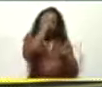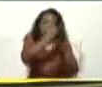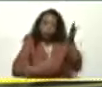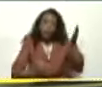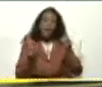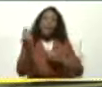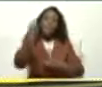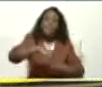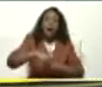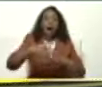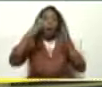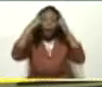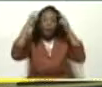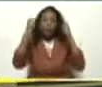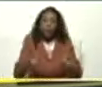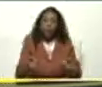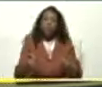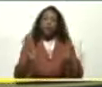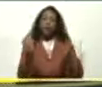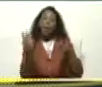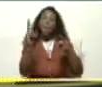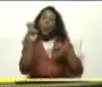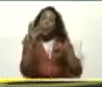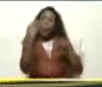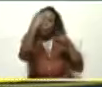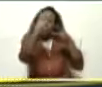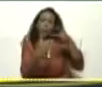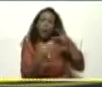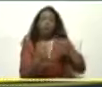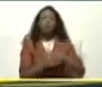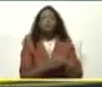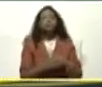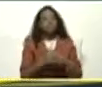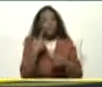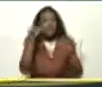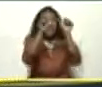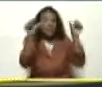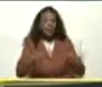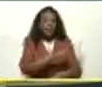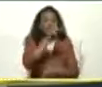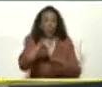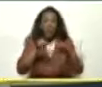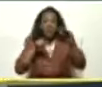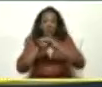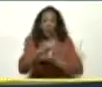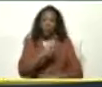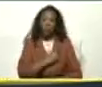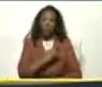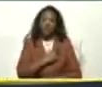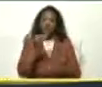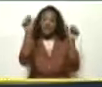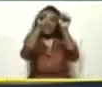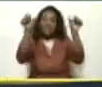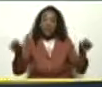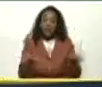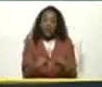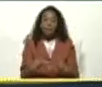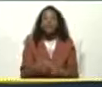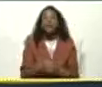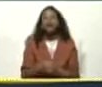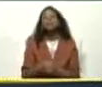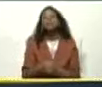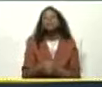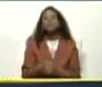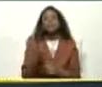tenemos Que es lo pertinente Para los retos Que tenemos Por eso en el sistema Nacional de ingreso Universitario Siempre estamos cuidando